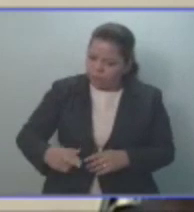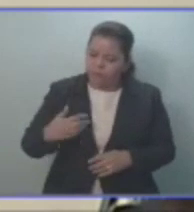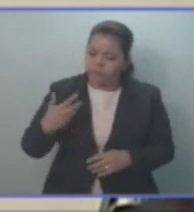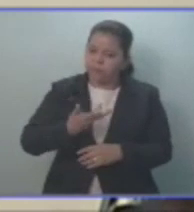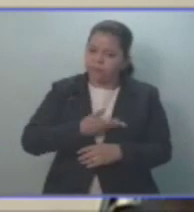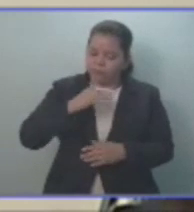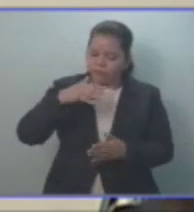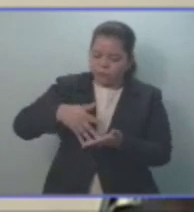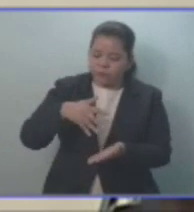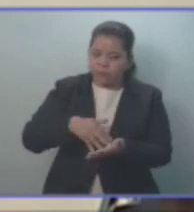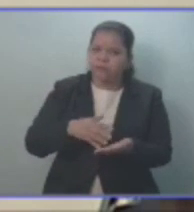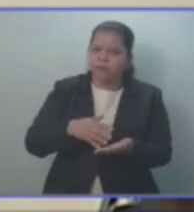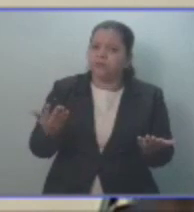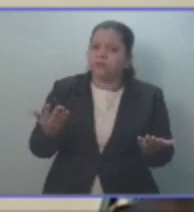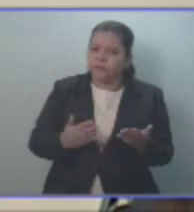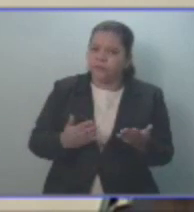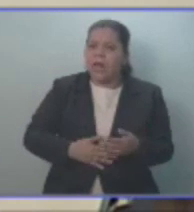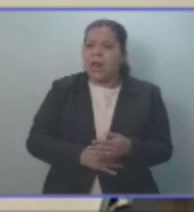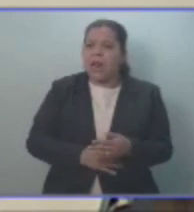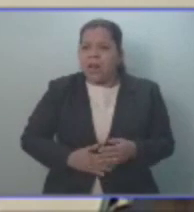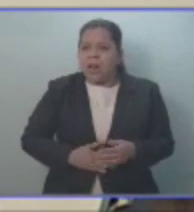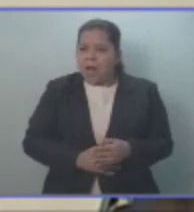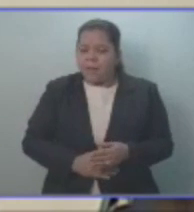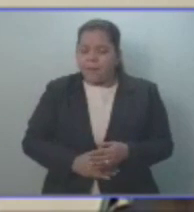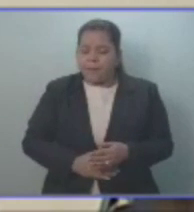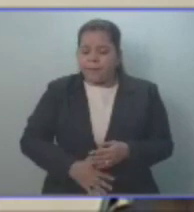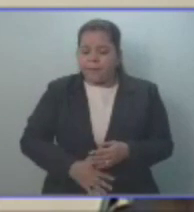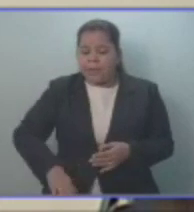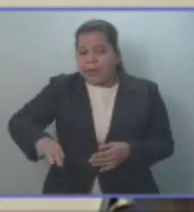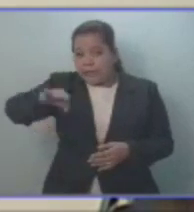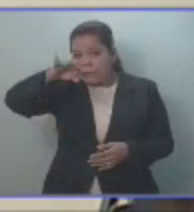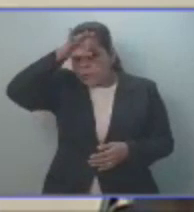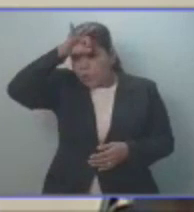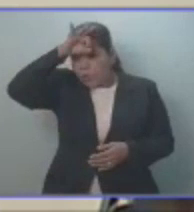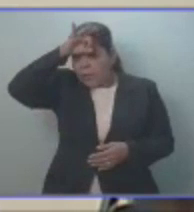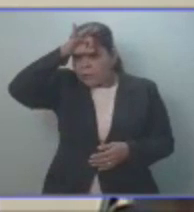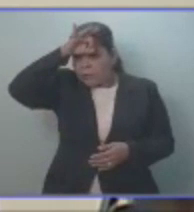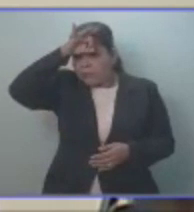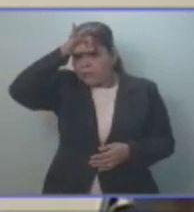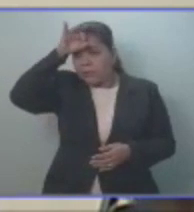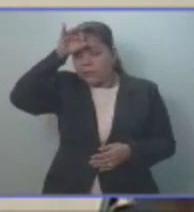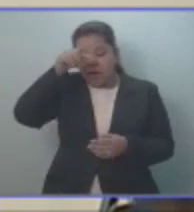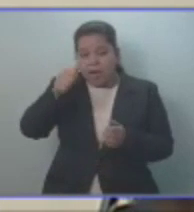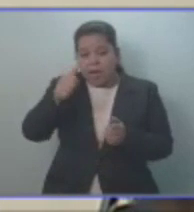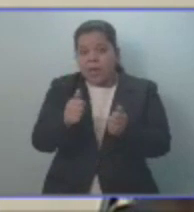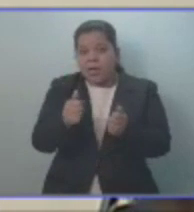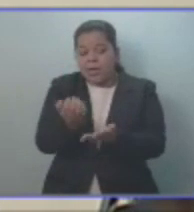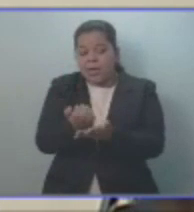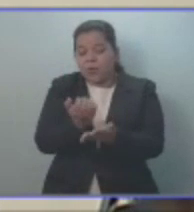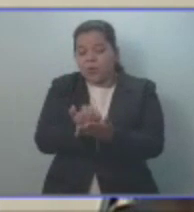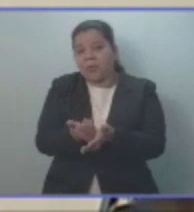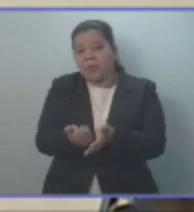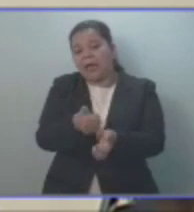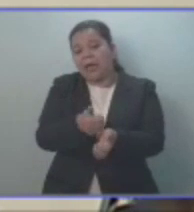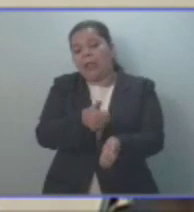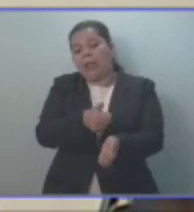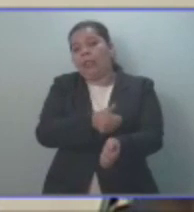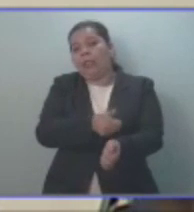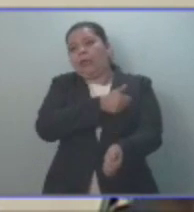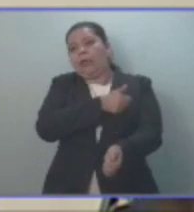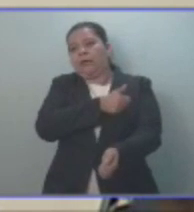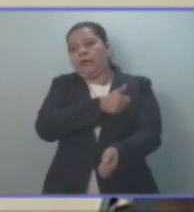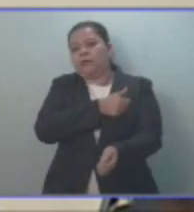el hambre, la ignorancia, el atraso económico que durante tanto tiempo